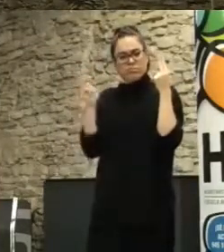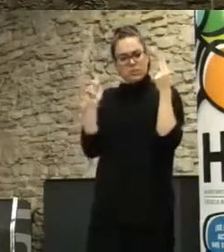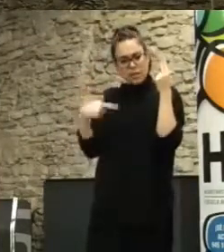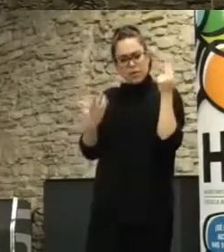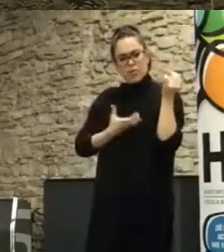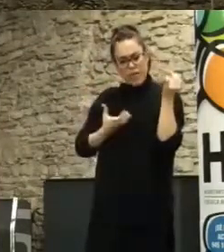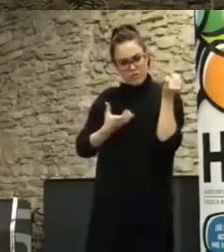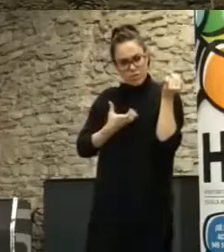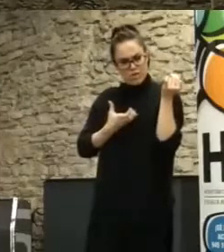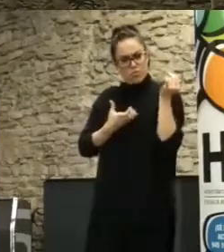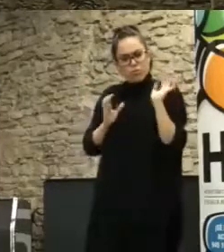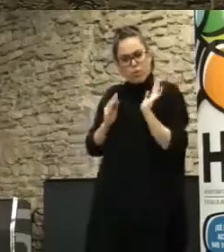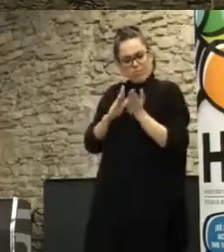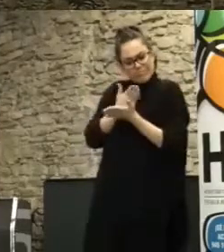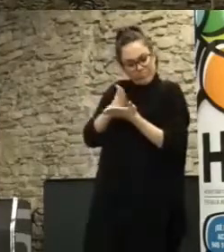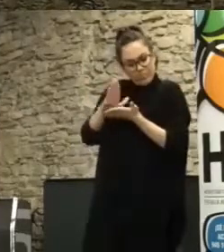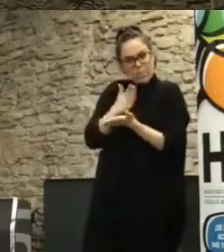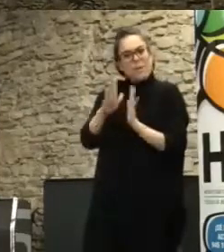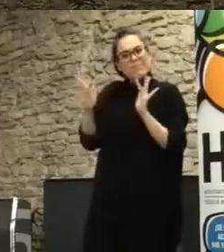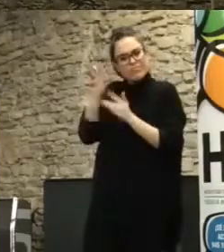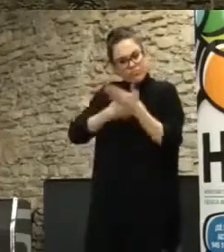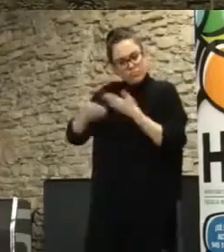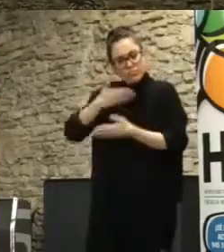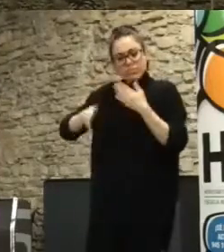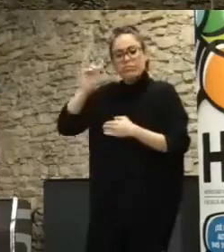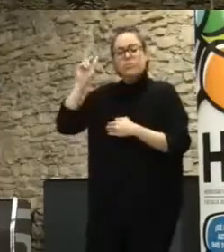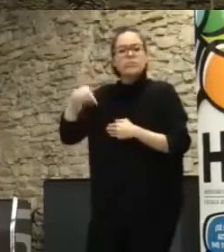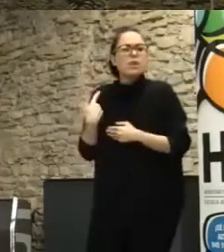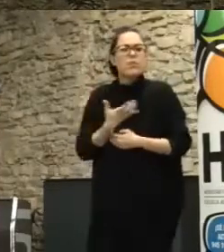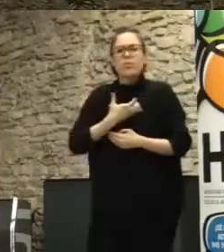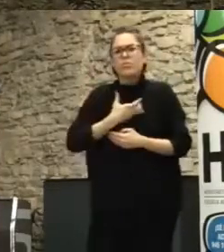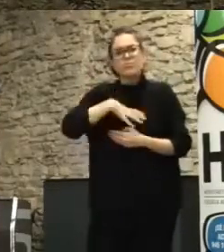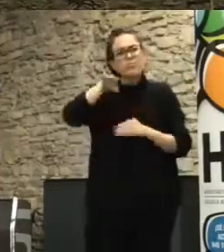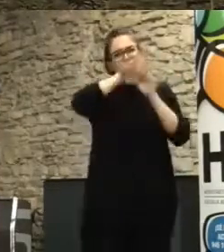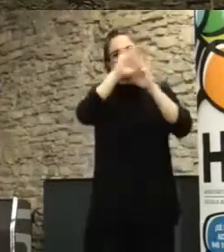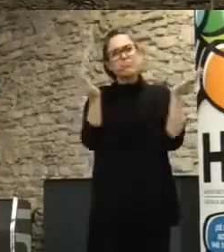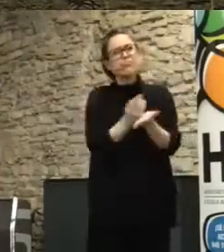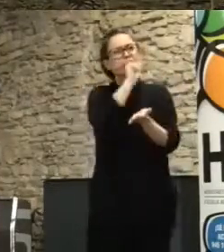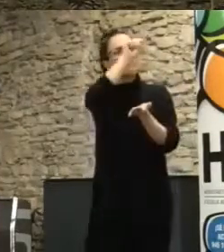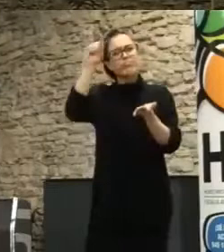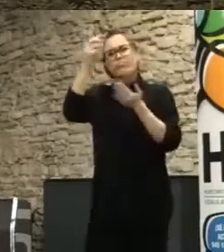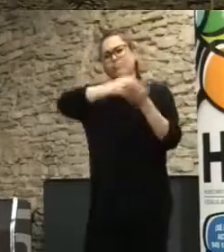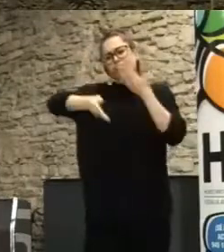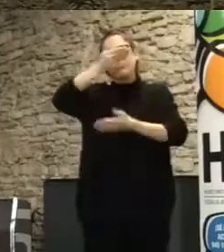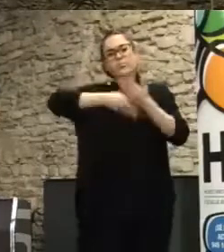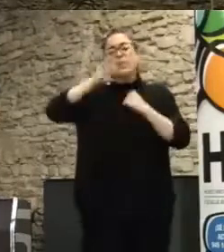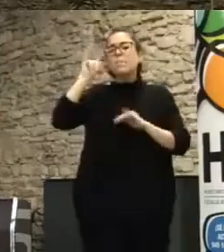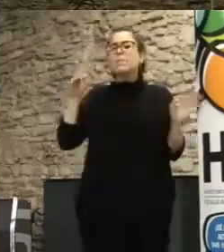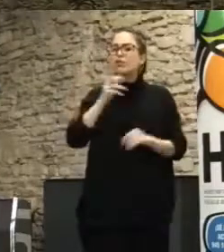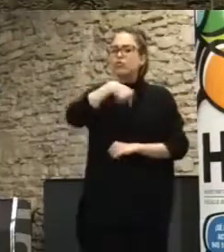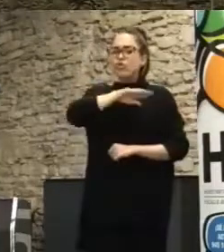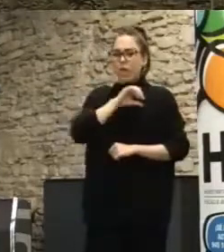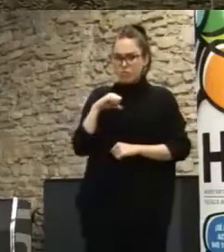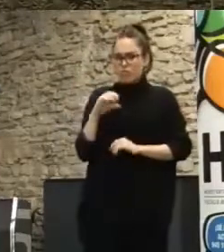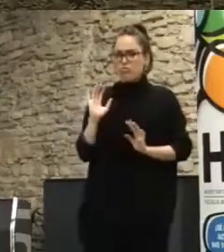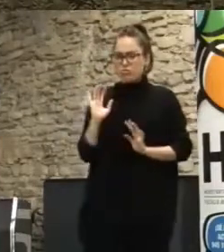ayuntamiento, trabaja con ciudades de todo el mundo y de un montón de colores políticos. sea, es un espacio que tiene una buena autonomía. Ahora